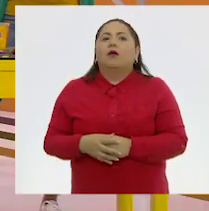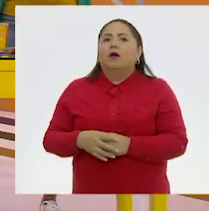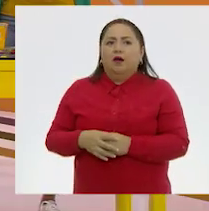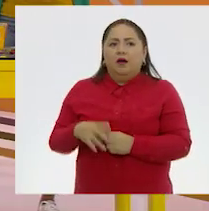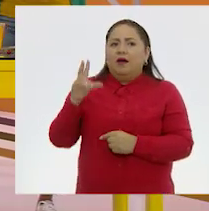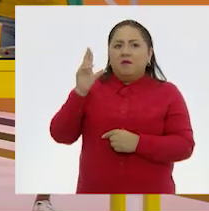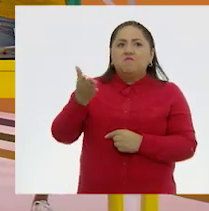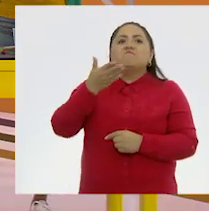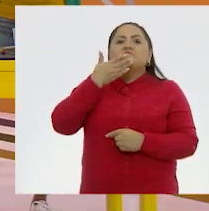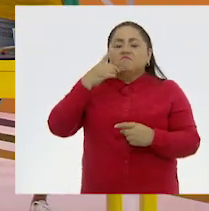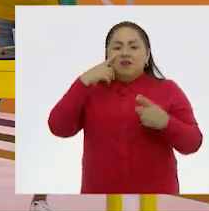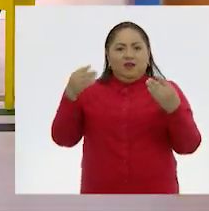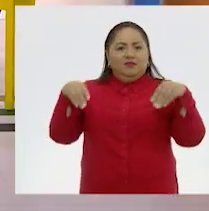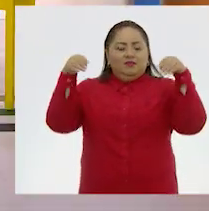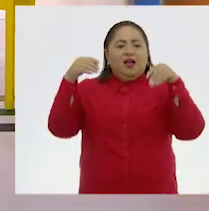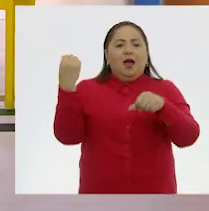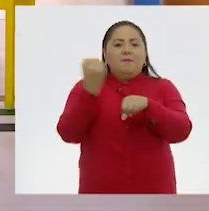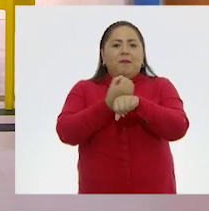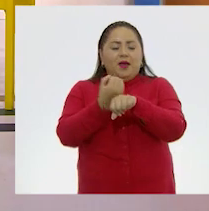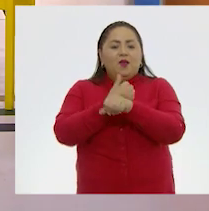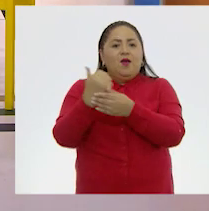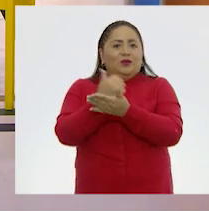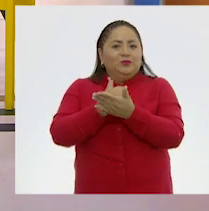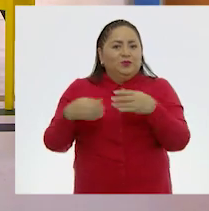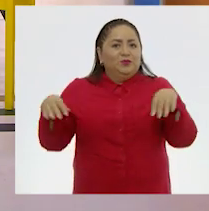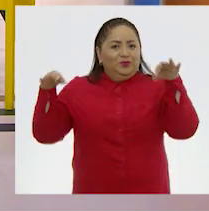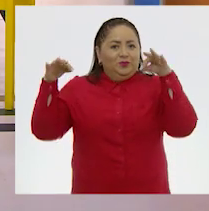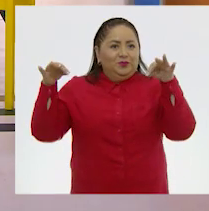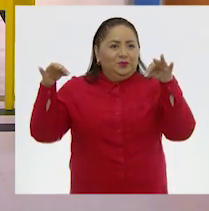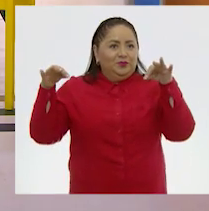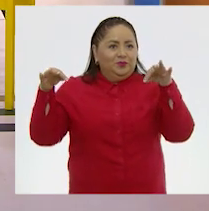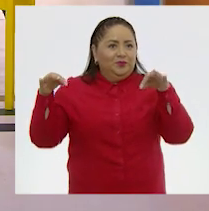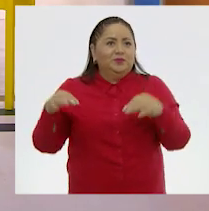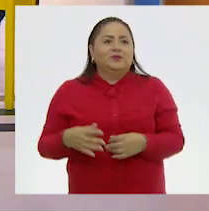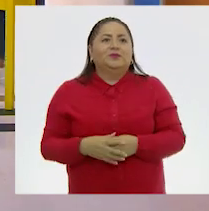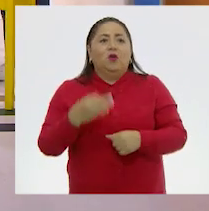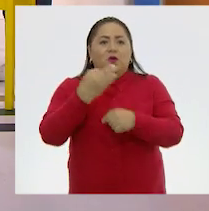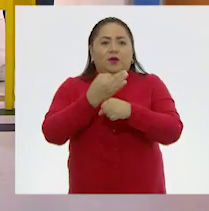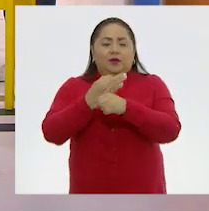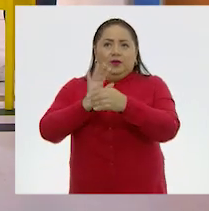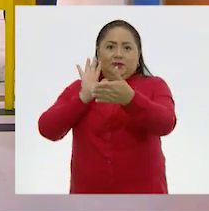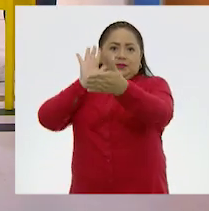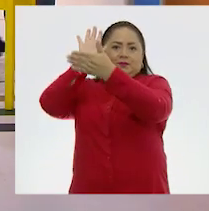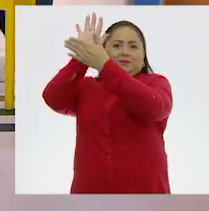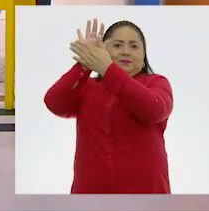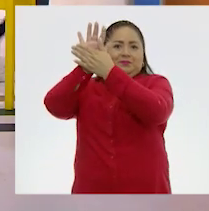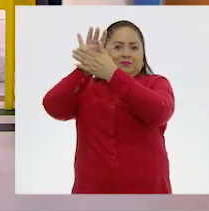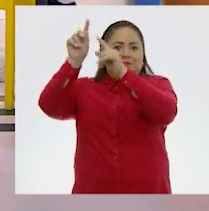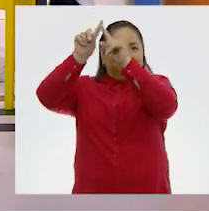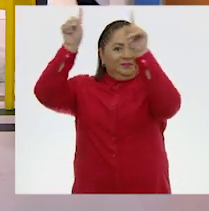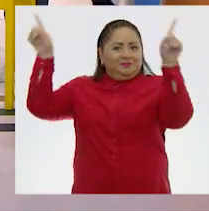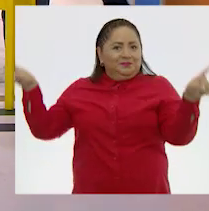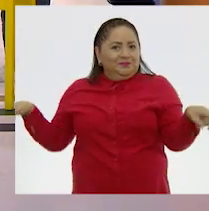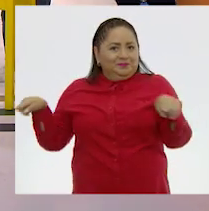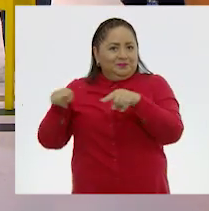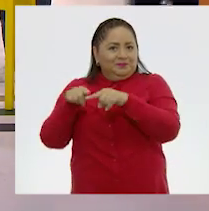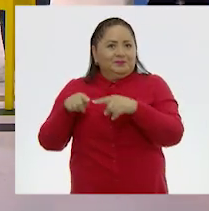bien. Muy bien, Denise. Ok, ¿Quieres que la pegue? Sí, las vamos a pegar en el pizarro. Perfecto.